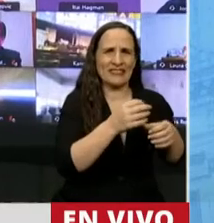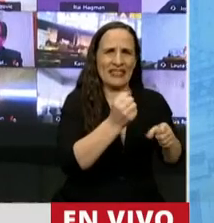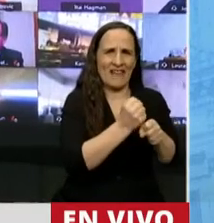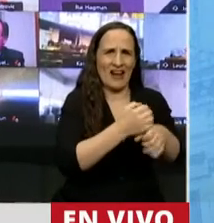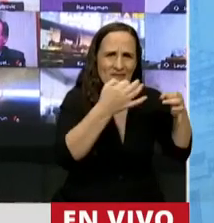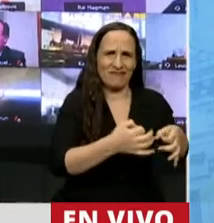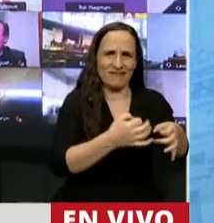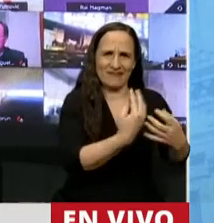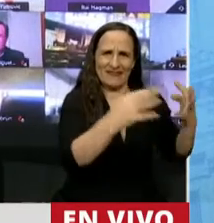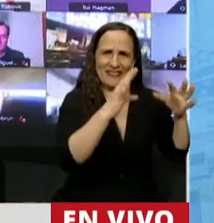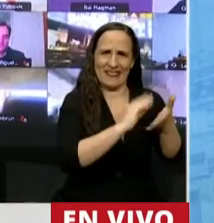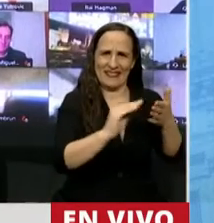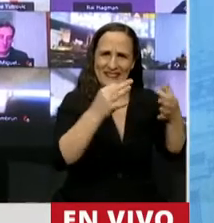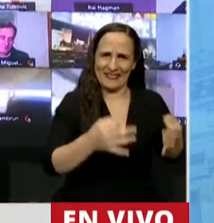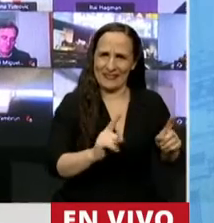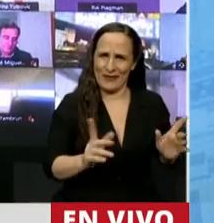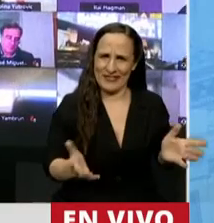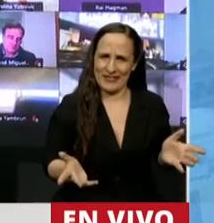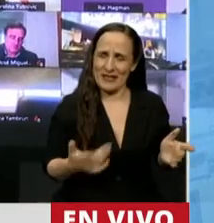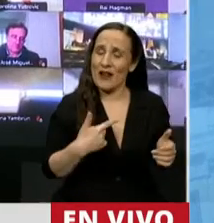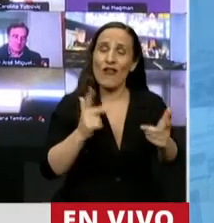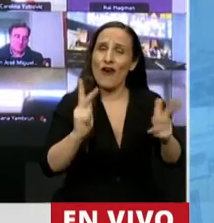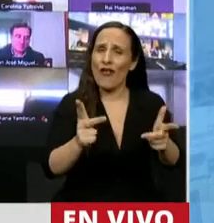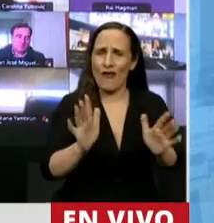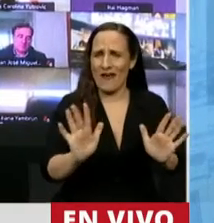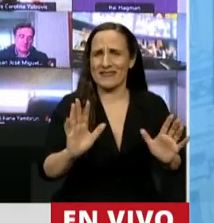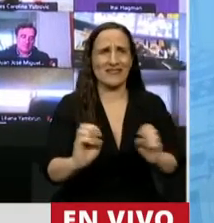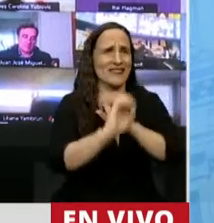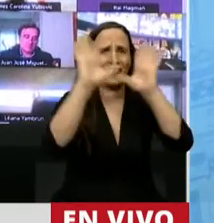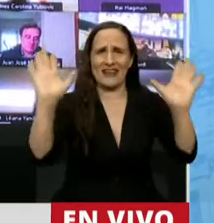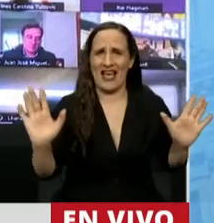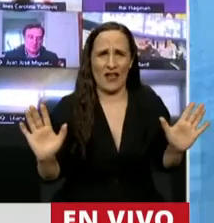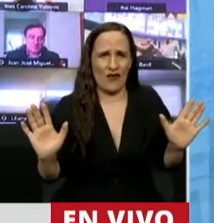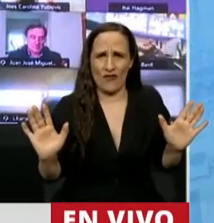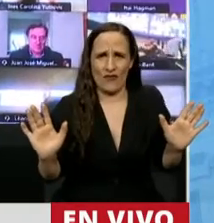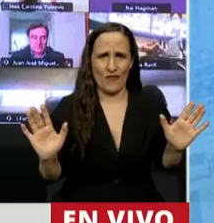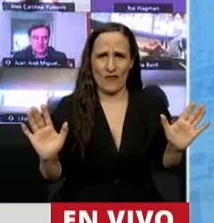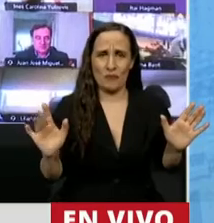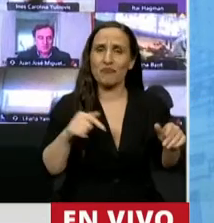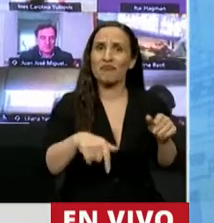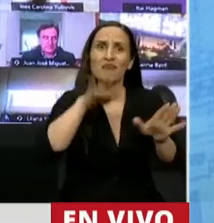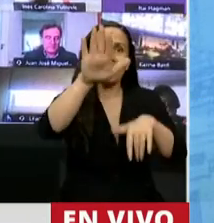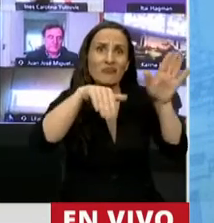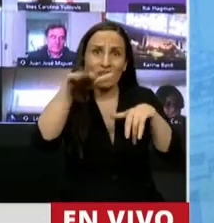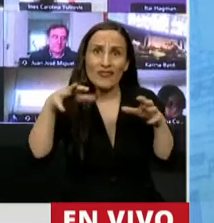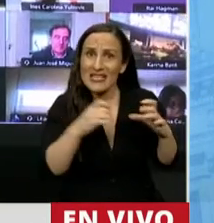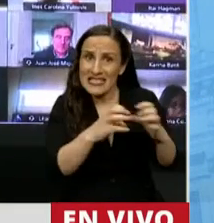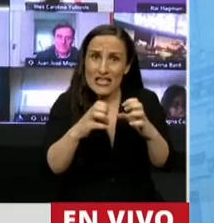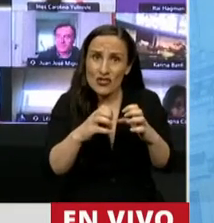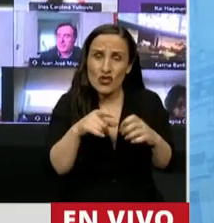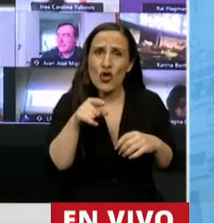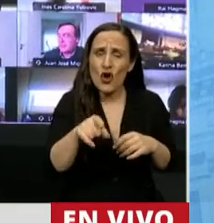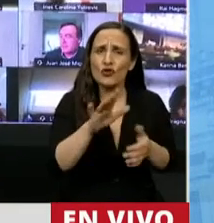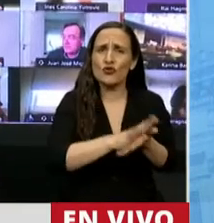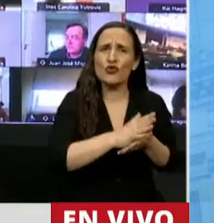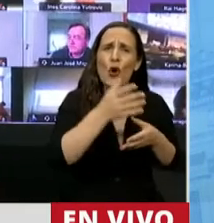Es así, tal cual lo señalo. Mire, convocaron a esta reunión conjunta de